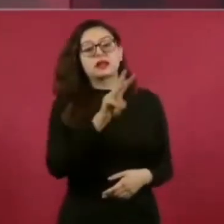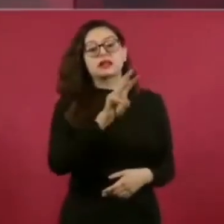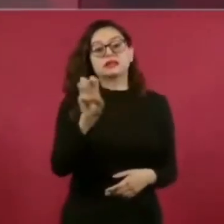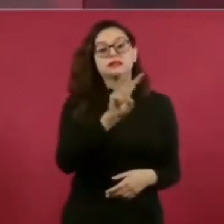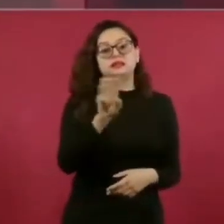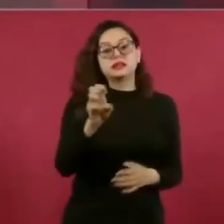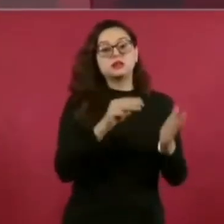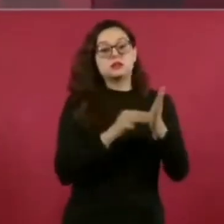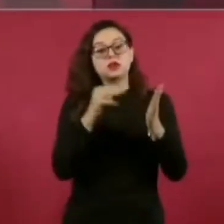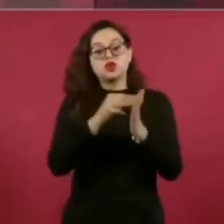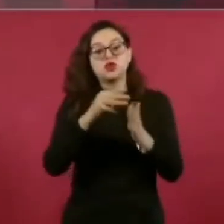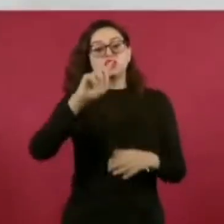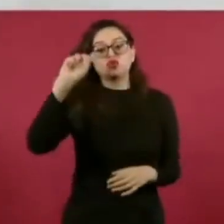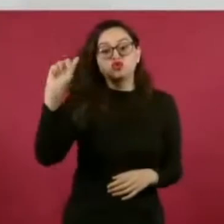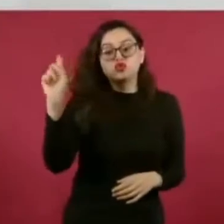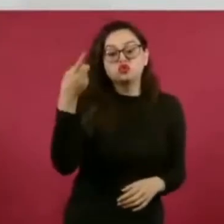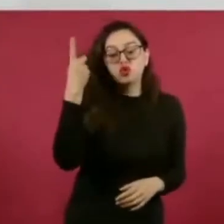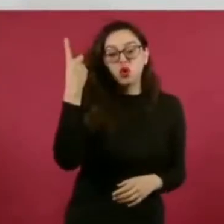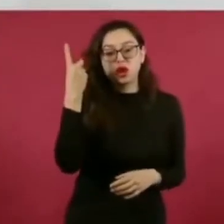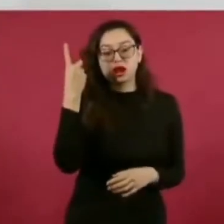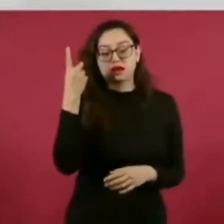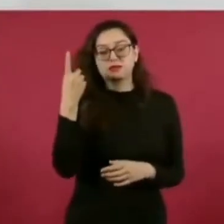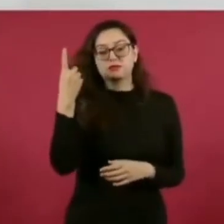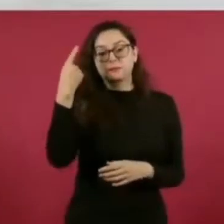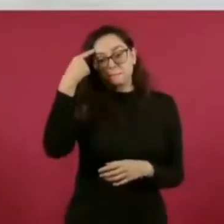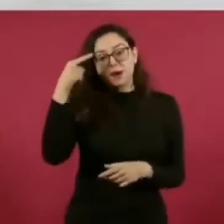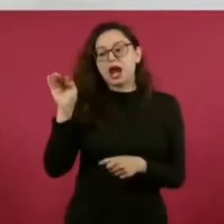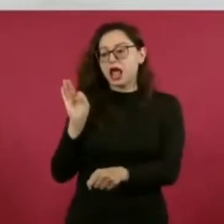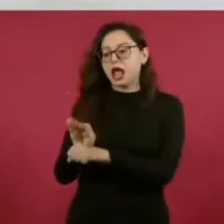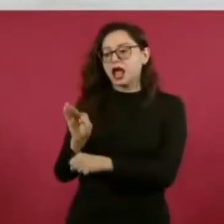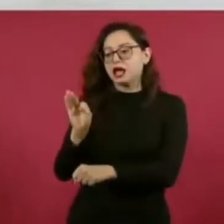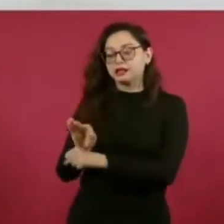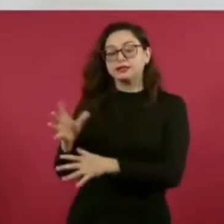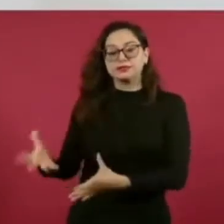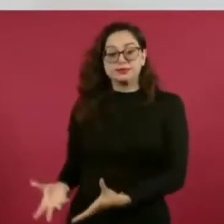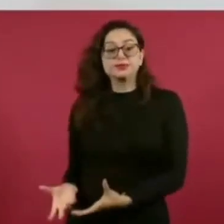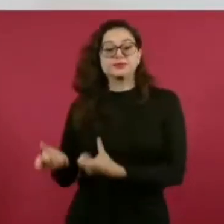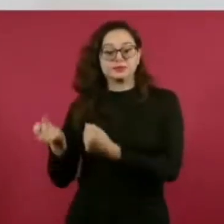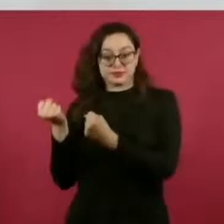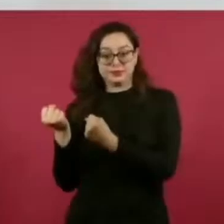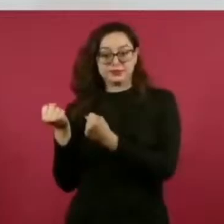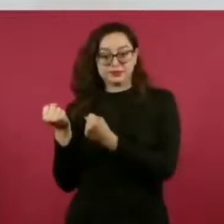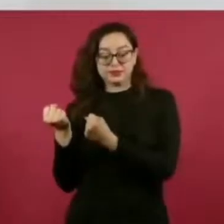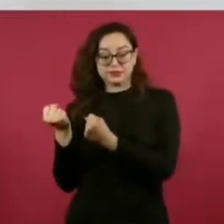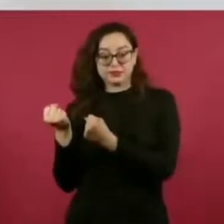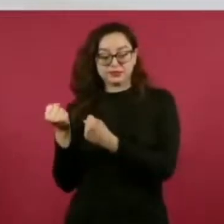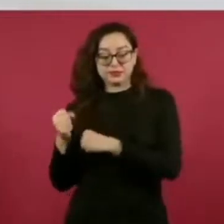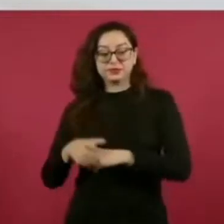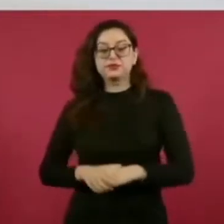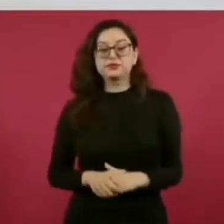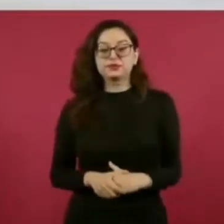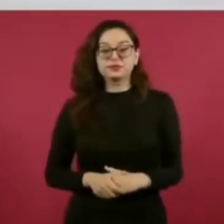de rescate por la autopista